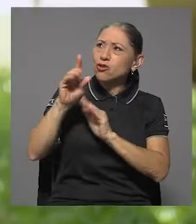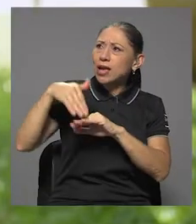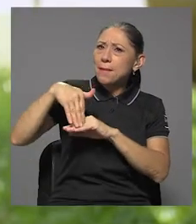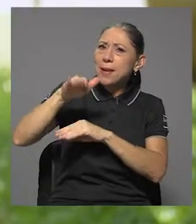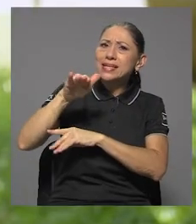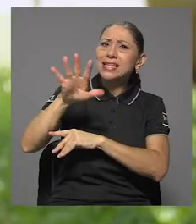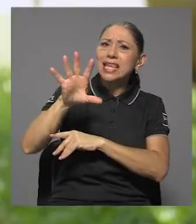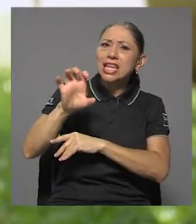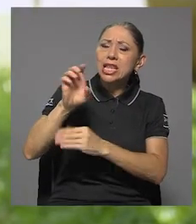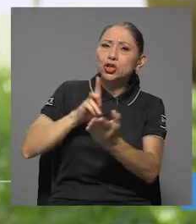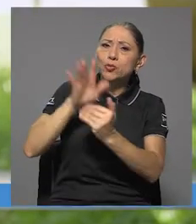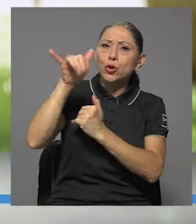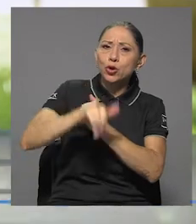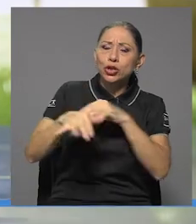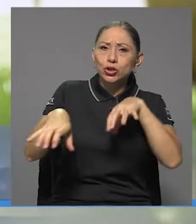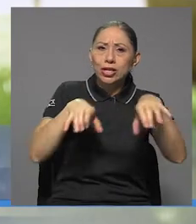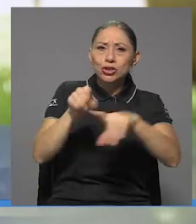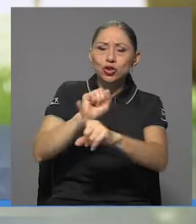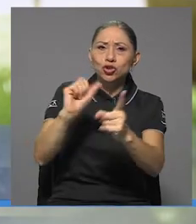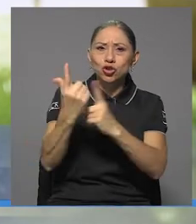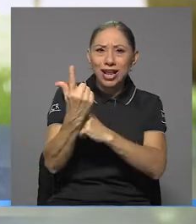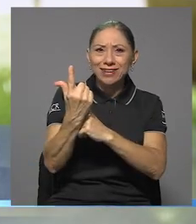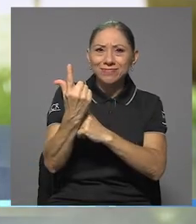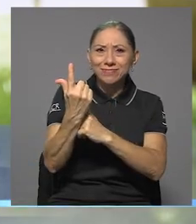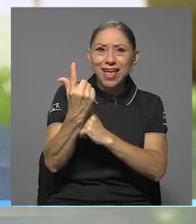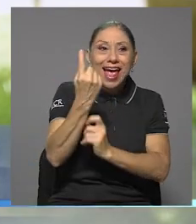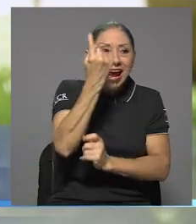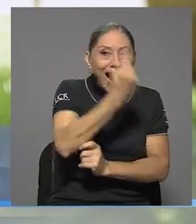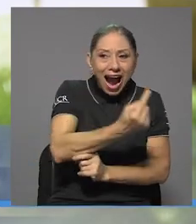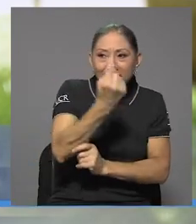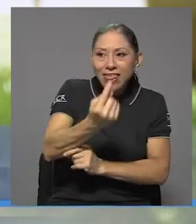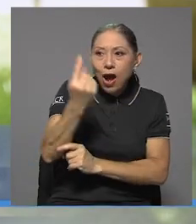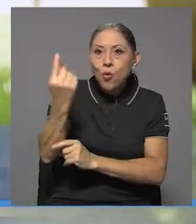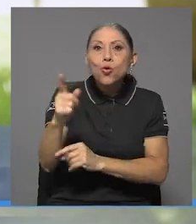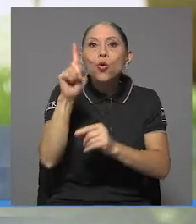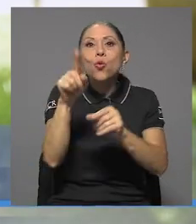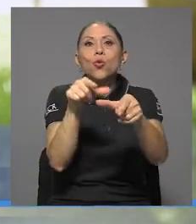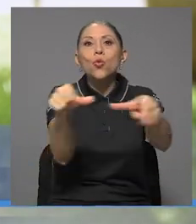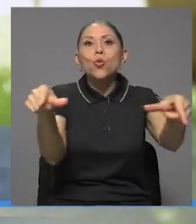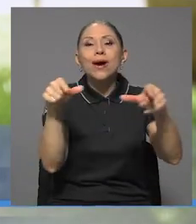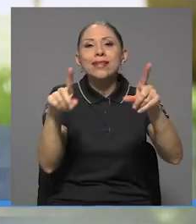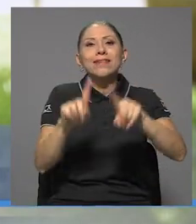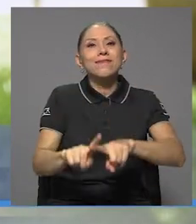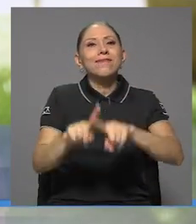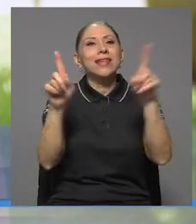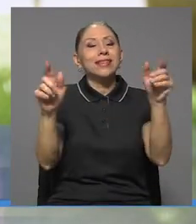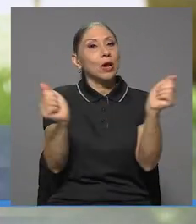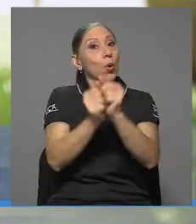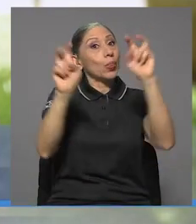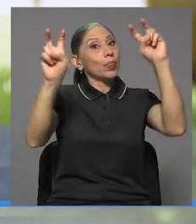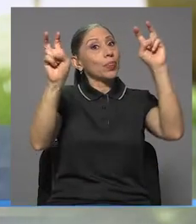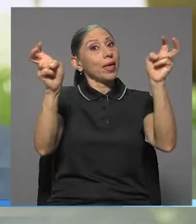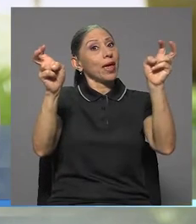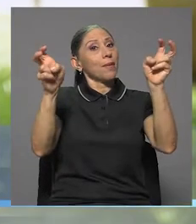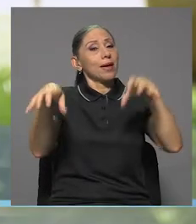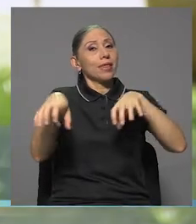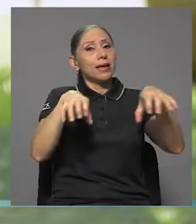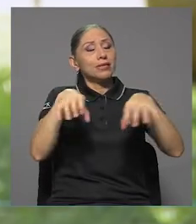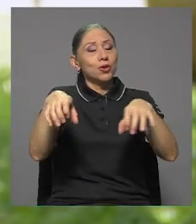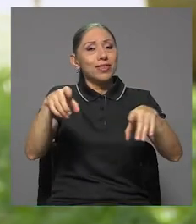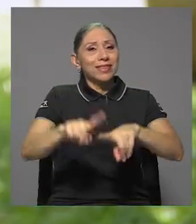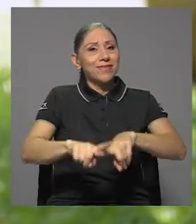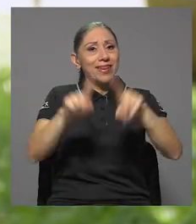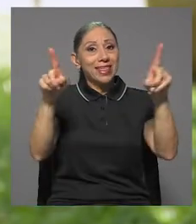mucho más de 500 proyectos de acción social, cada uno en un área geográfica diferente o con una temática de acción diferente.